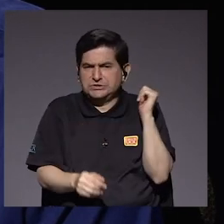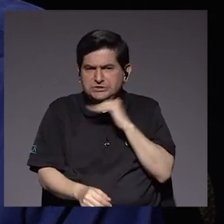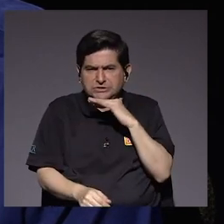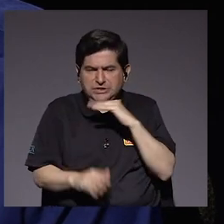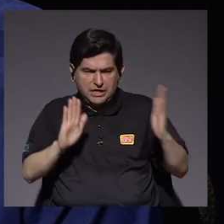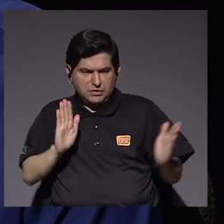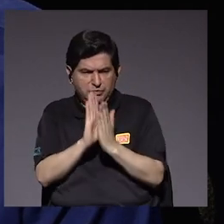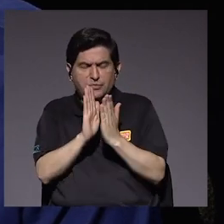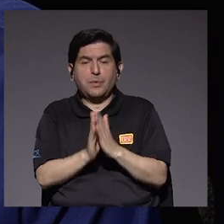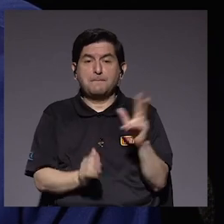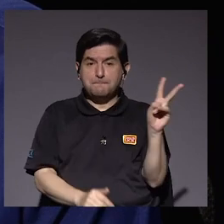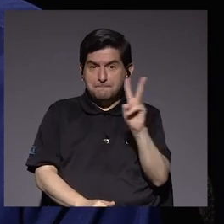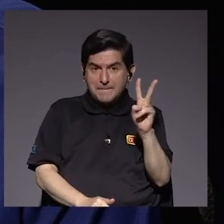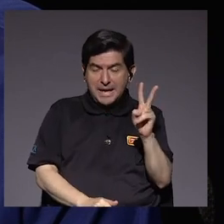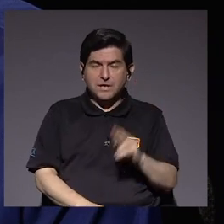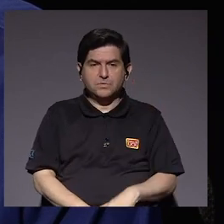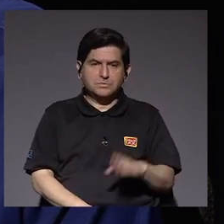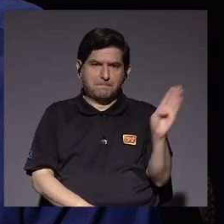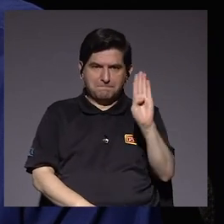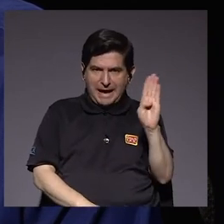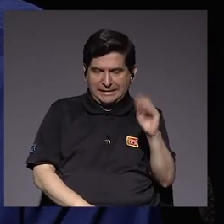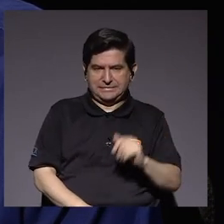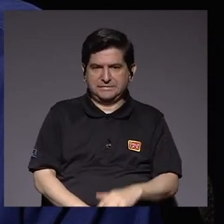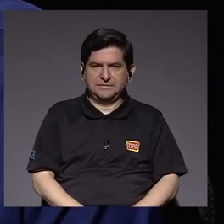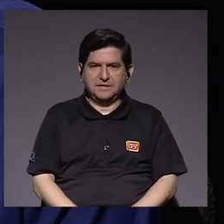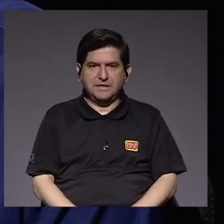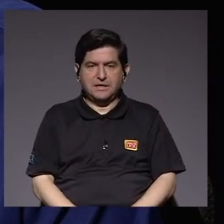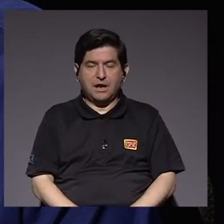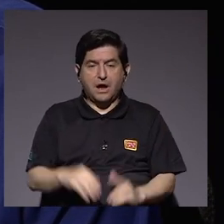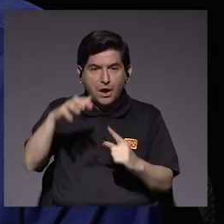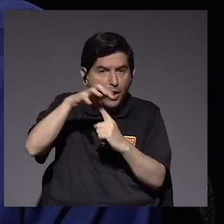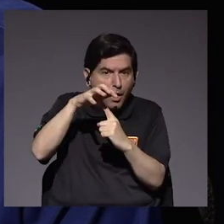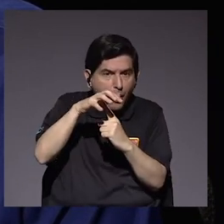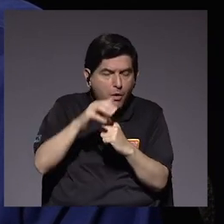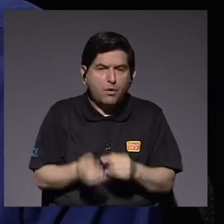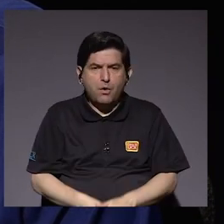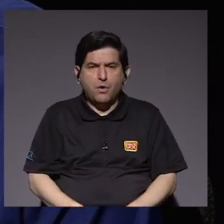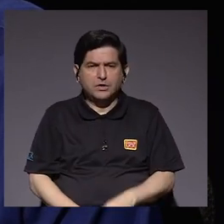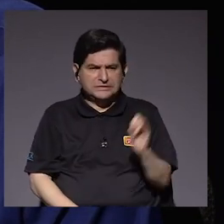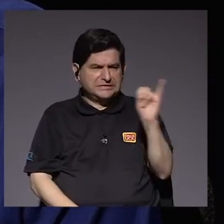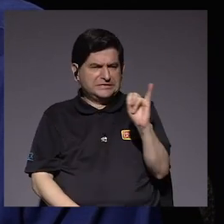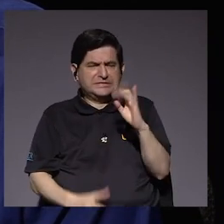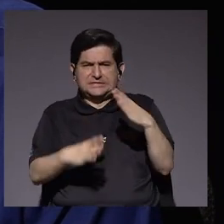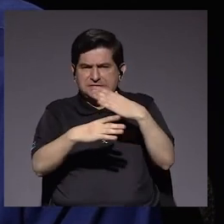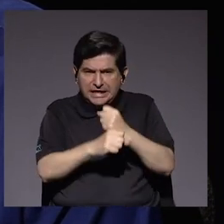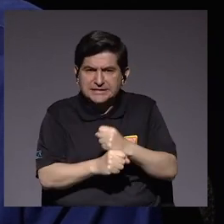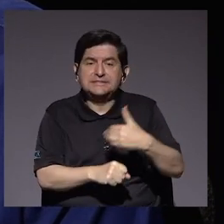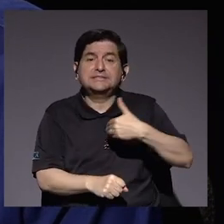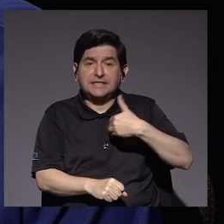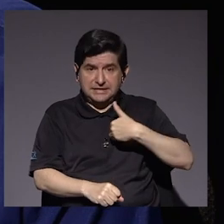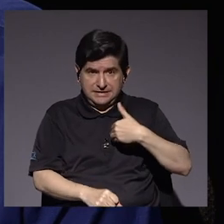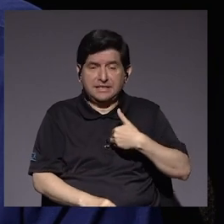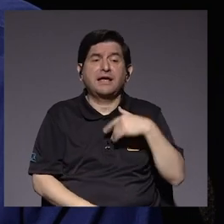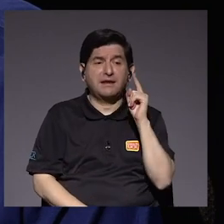extrañas, a sustancias extrañas. Un virus, una bacteria, un hongo que nos produce una infección,